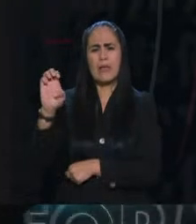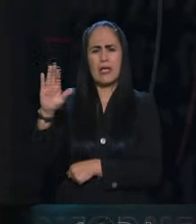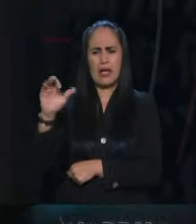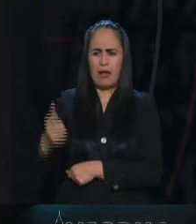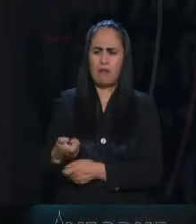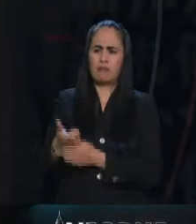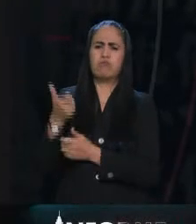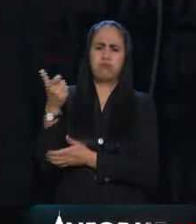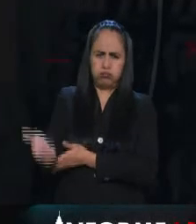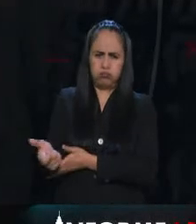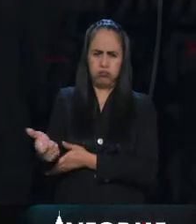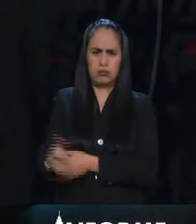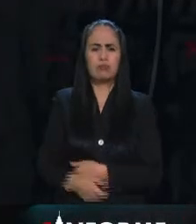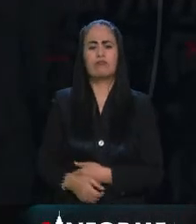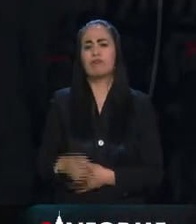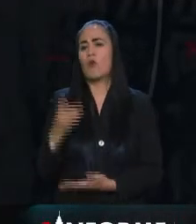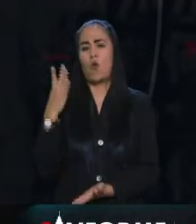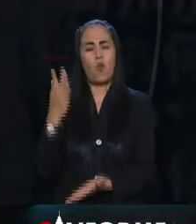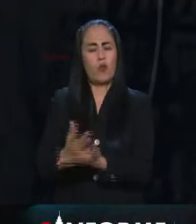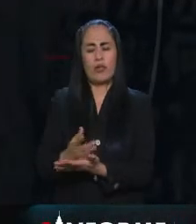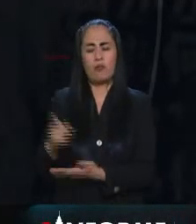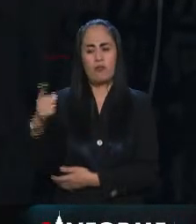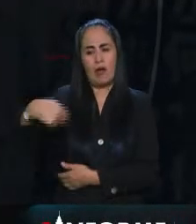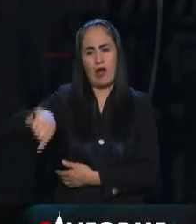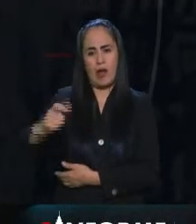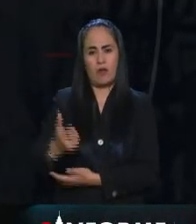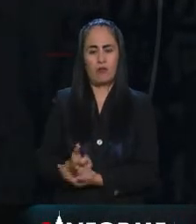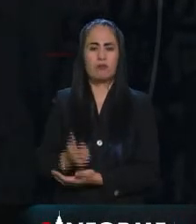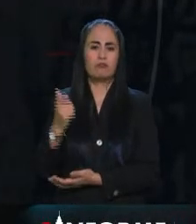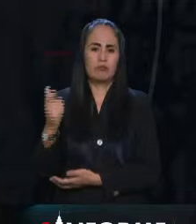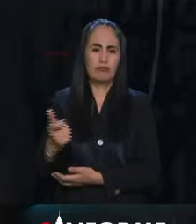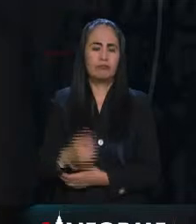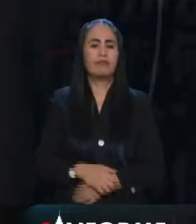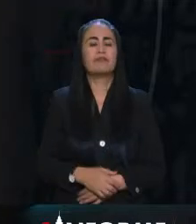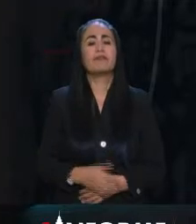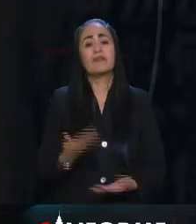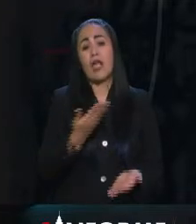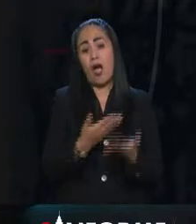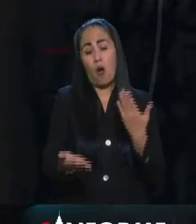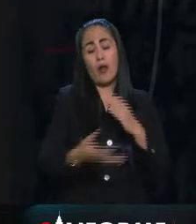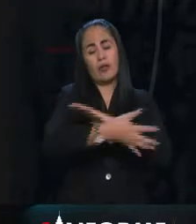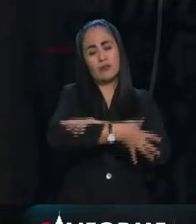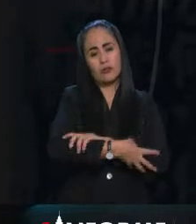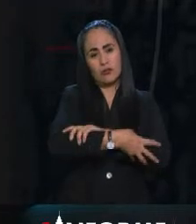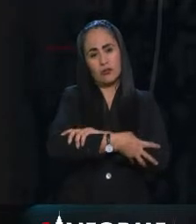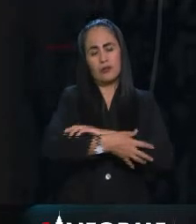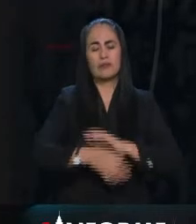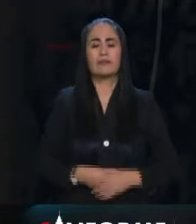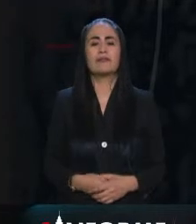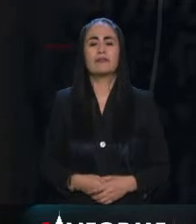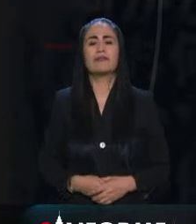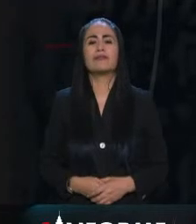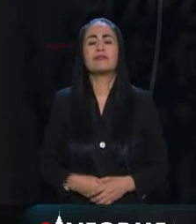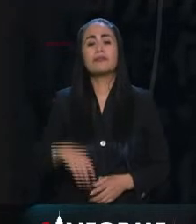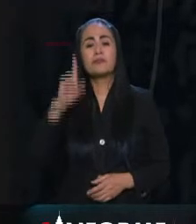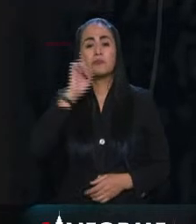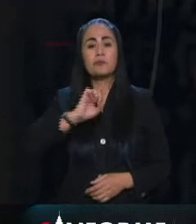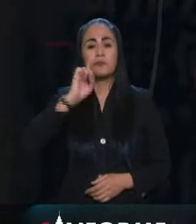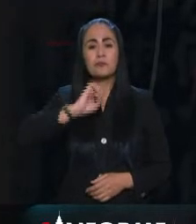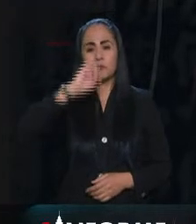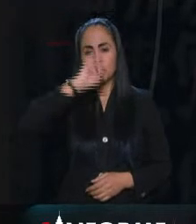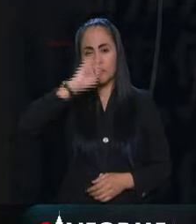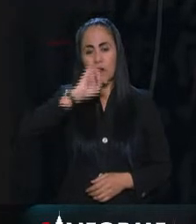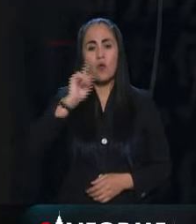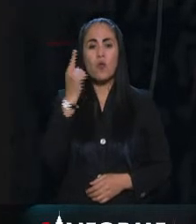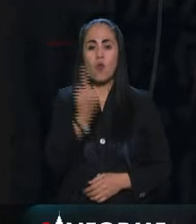moral con un estado de bienestar y también de solidaridad como ejemplo Sheinbaum expuso el caso